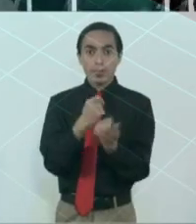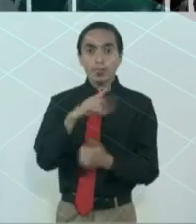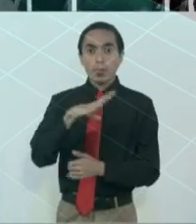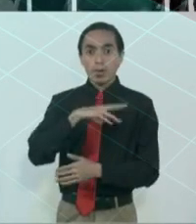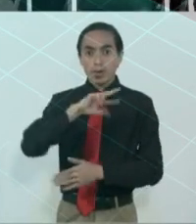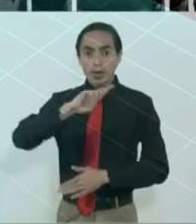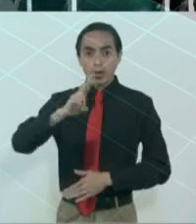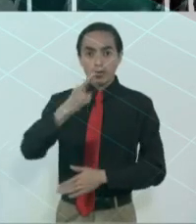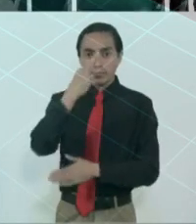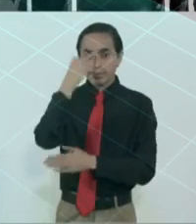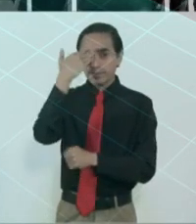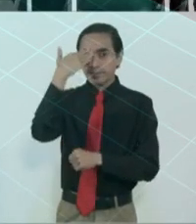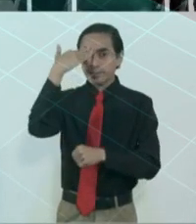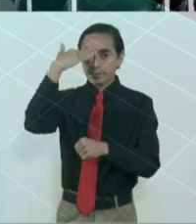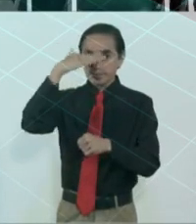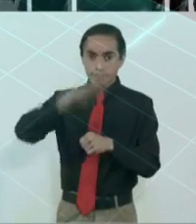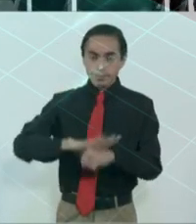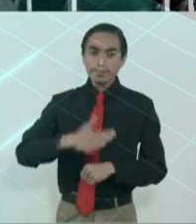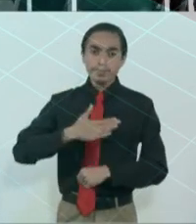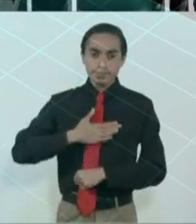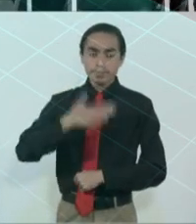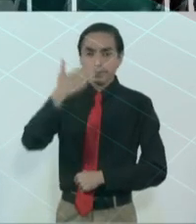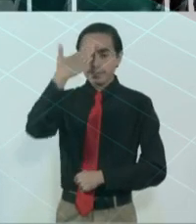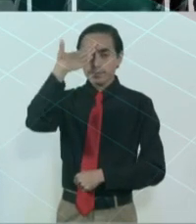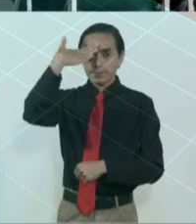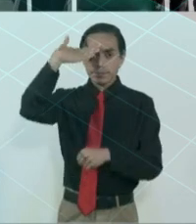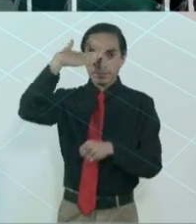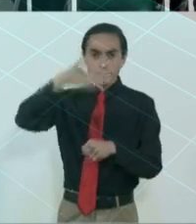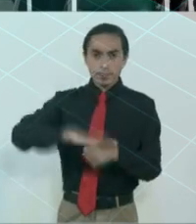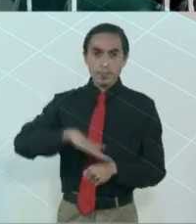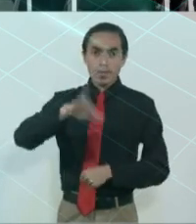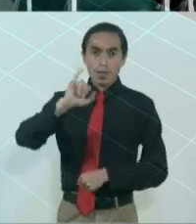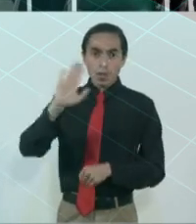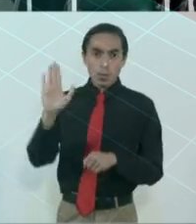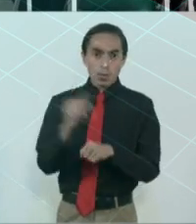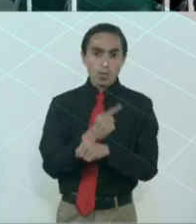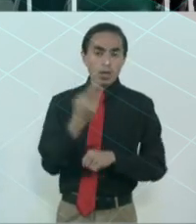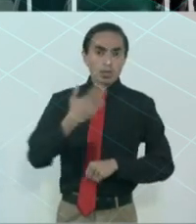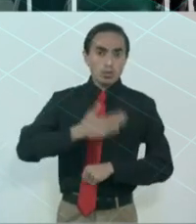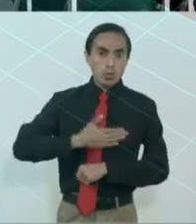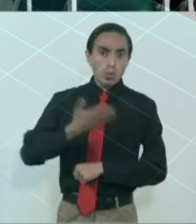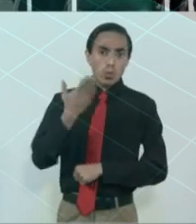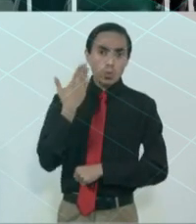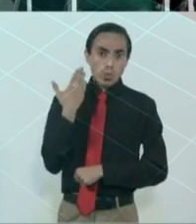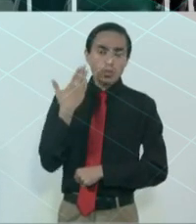a mi memoria, porque yo estuve en Tlaxcuaque.